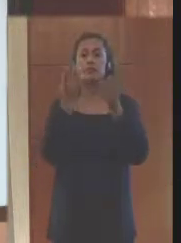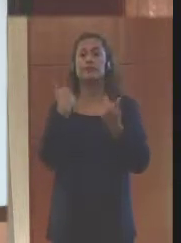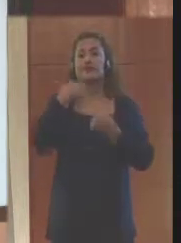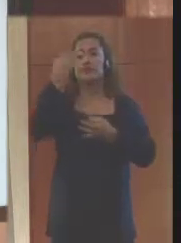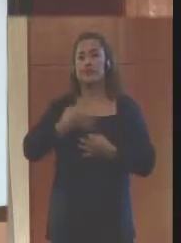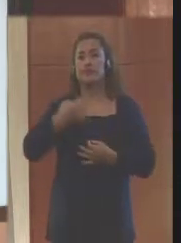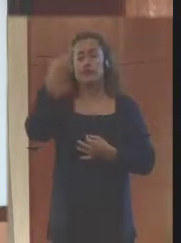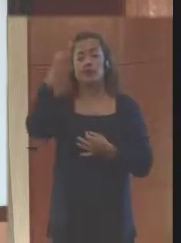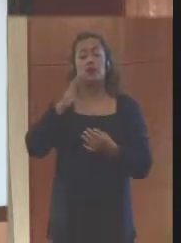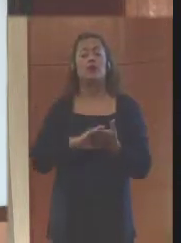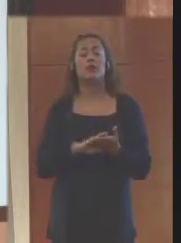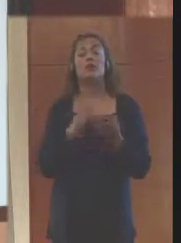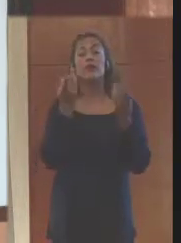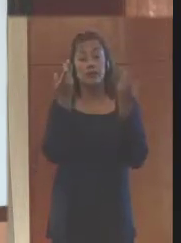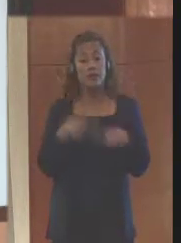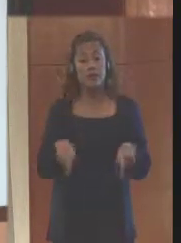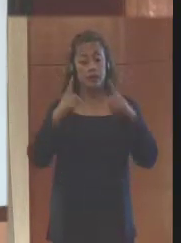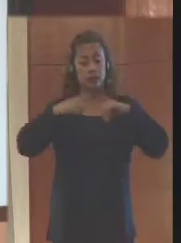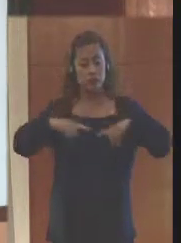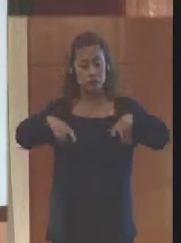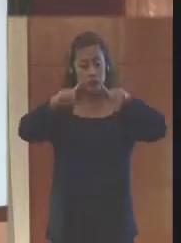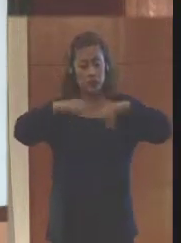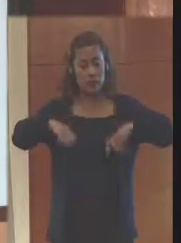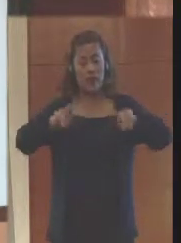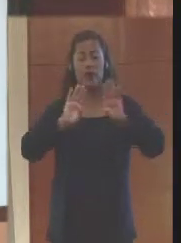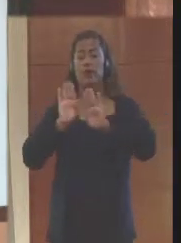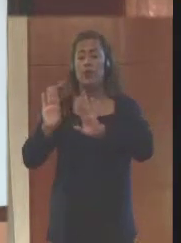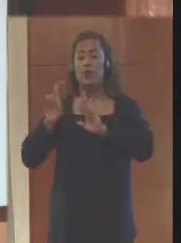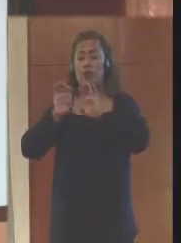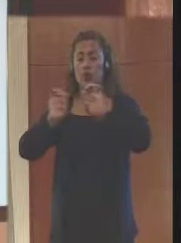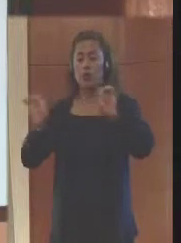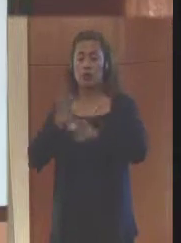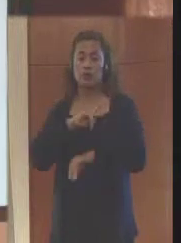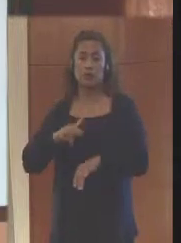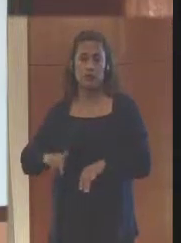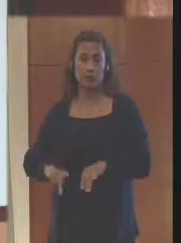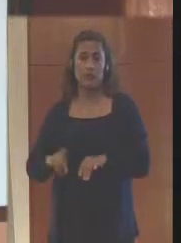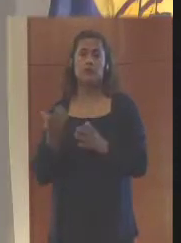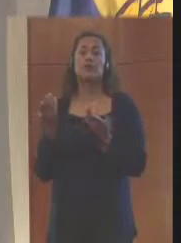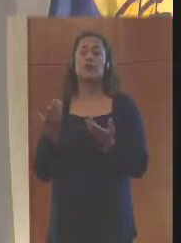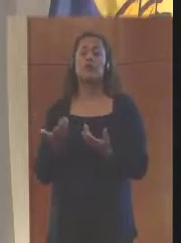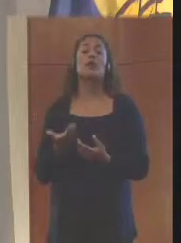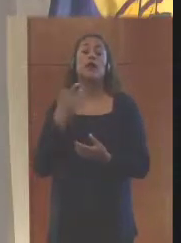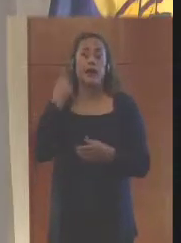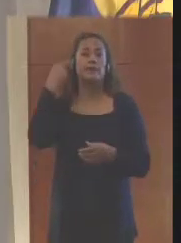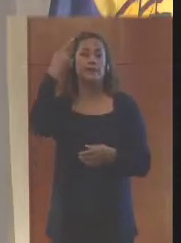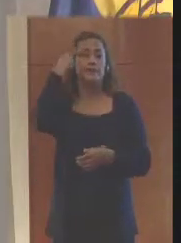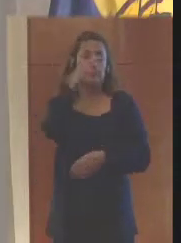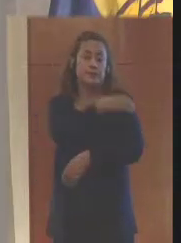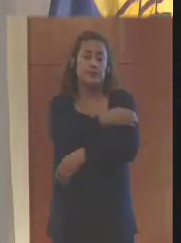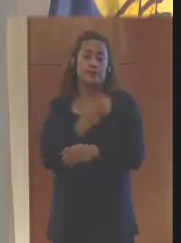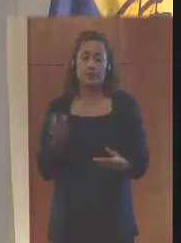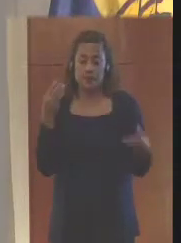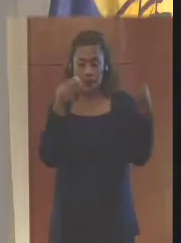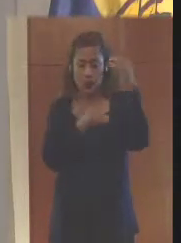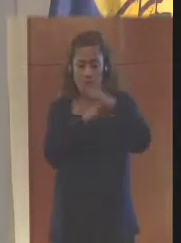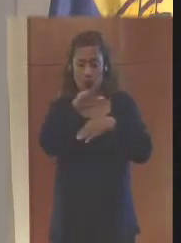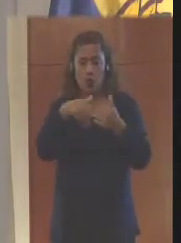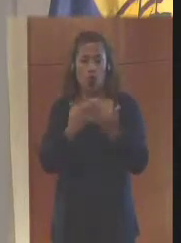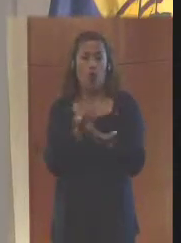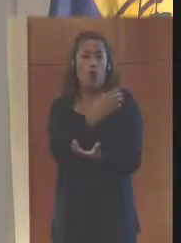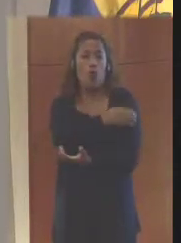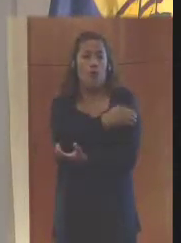la reglamentación de los análisis de riesgo del sector privado. Entonces dentro de este Comité Nacional de Reducción y la